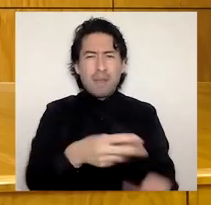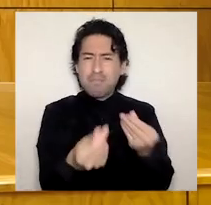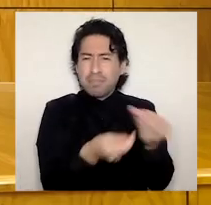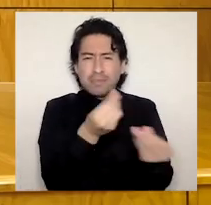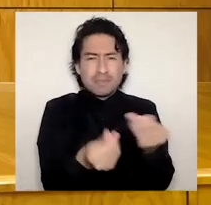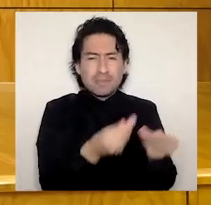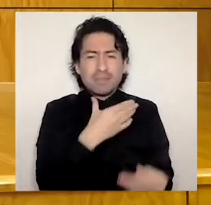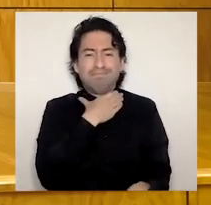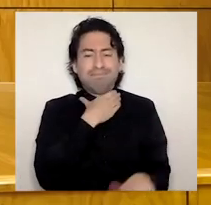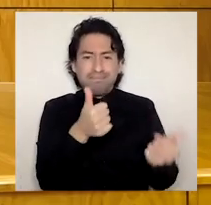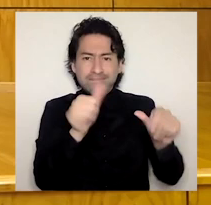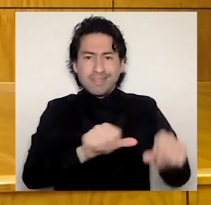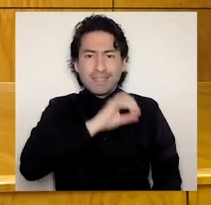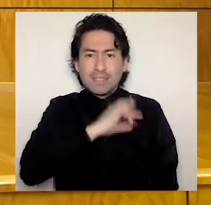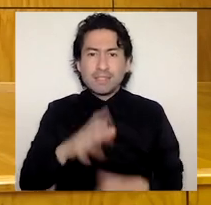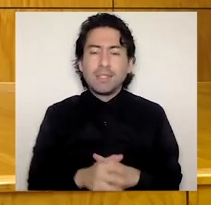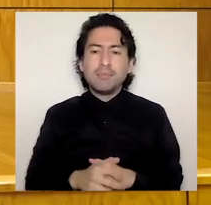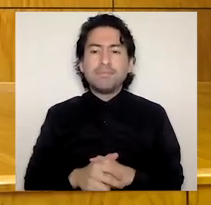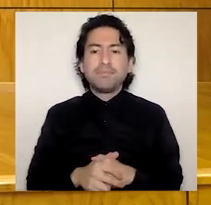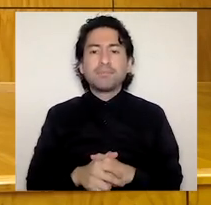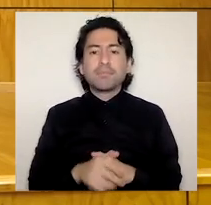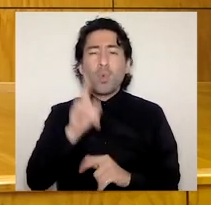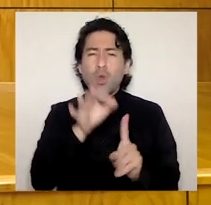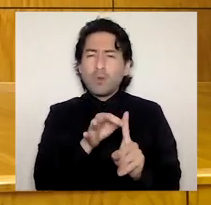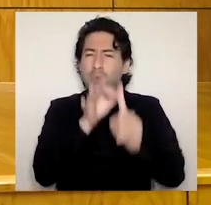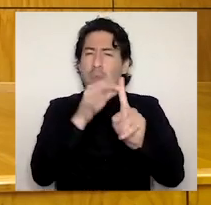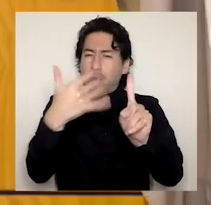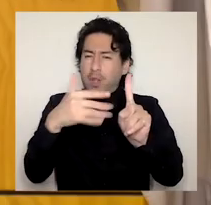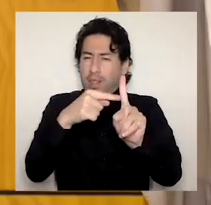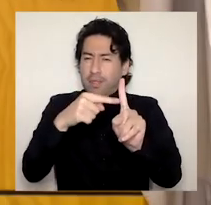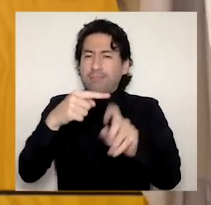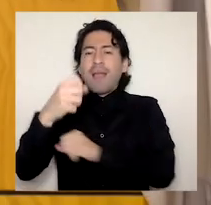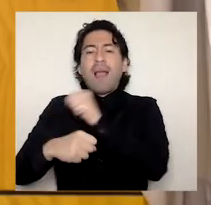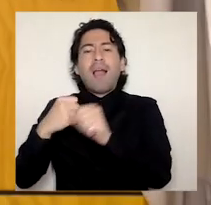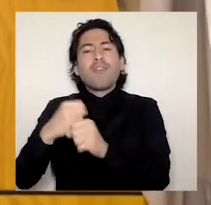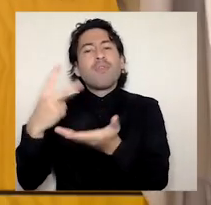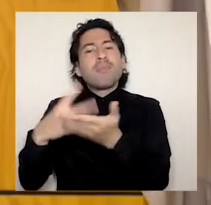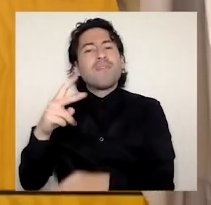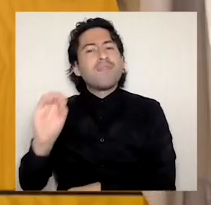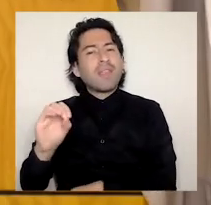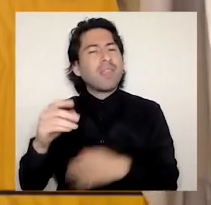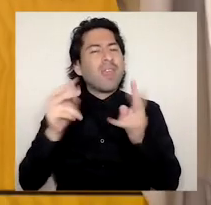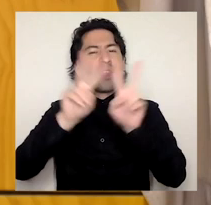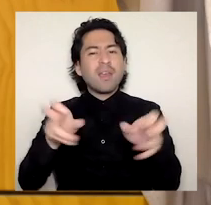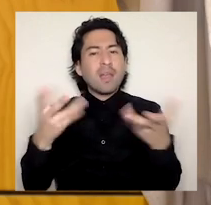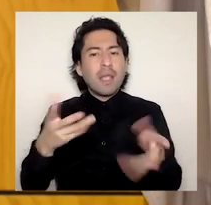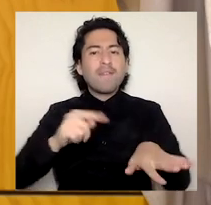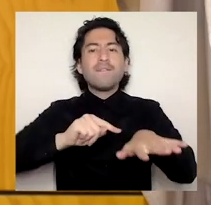Uno de los aspectos destacados en el año 2020 es la virtualización de la gestión.